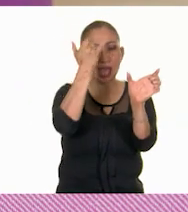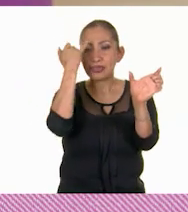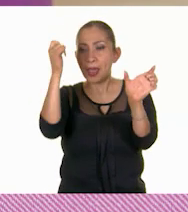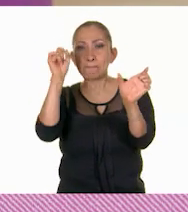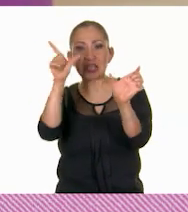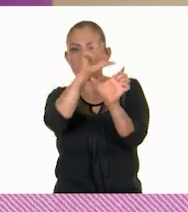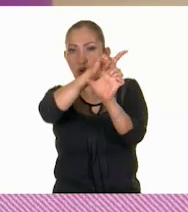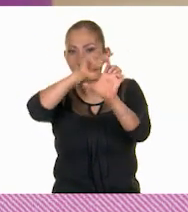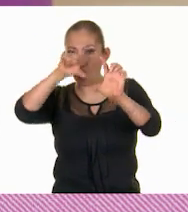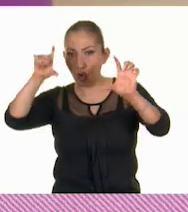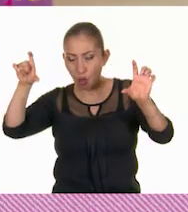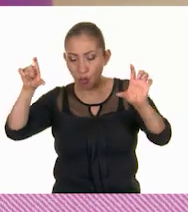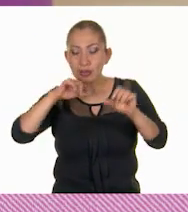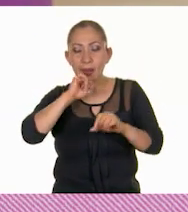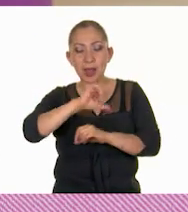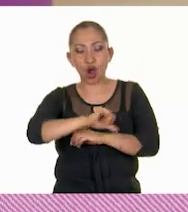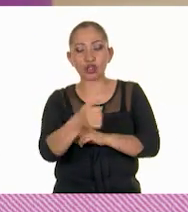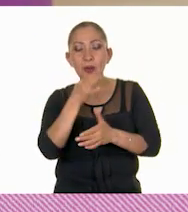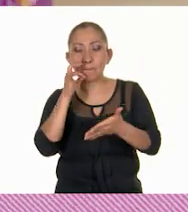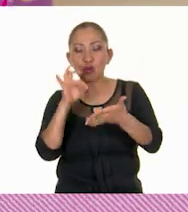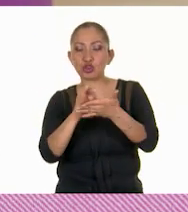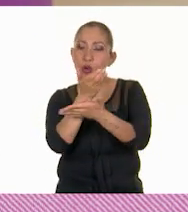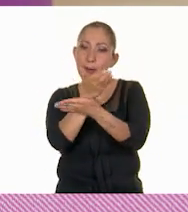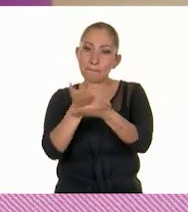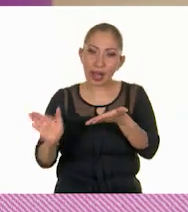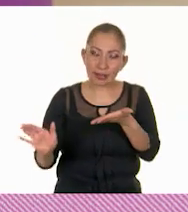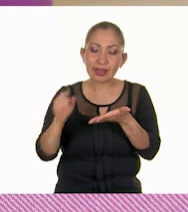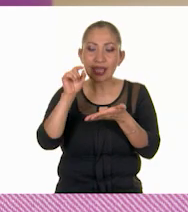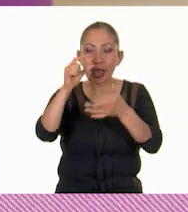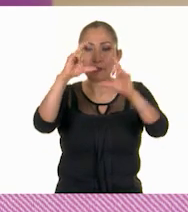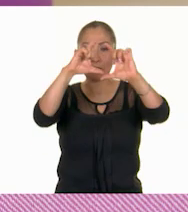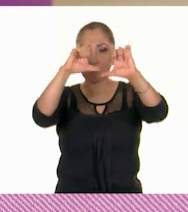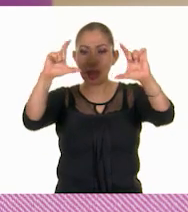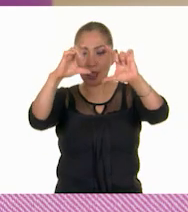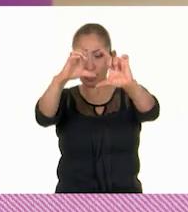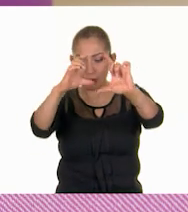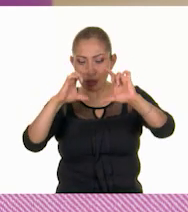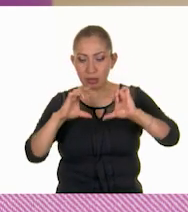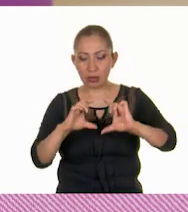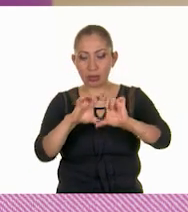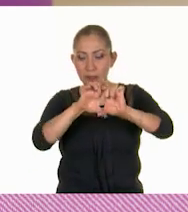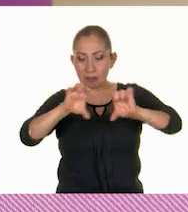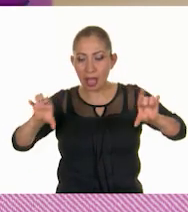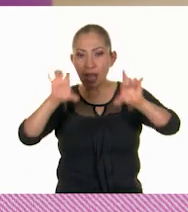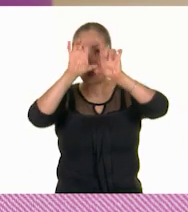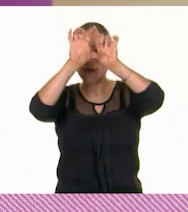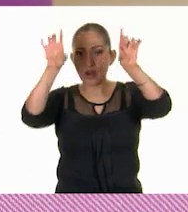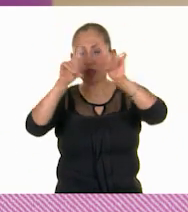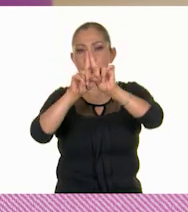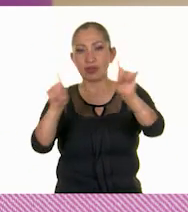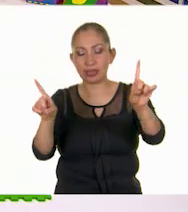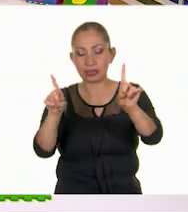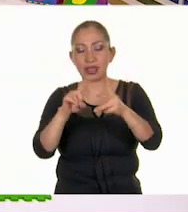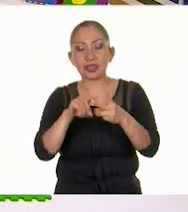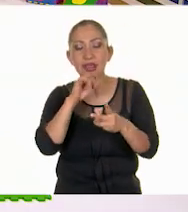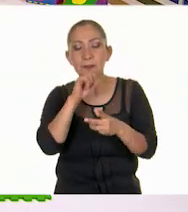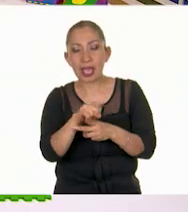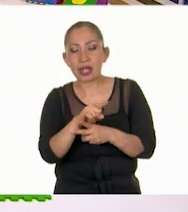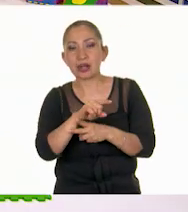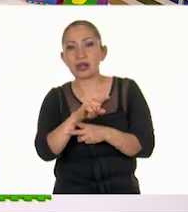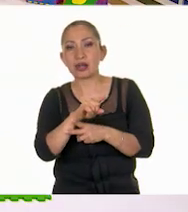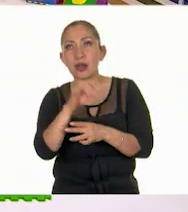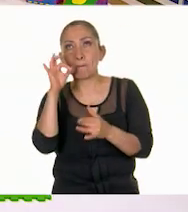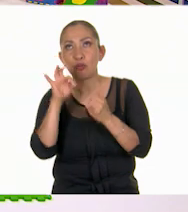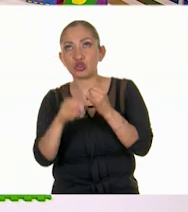un mismo párrafo. También está el punto y aparte que nos sirve para separar un párrafo de otro y el punto